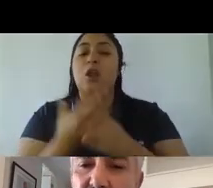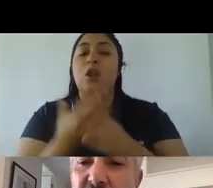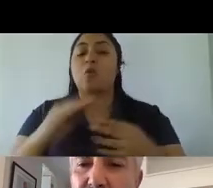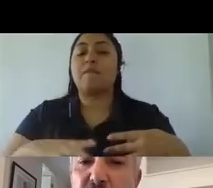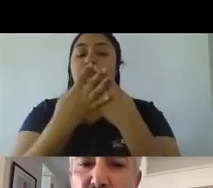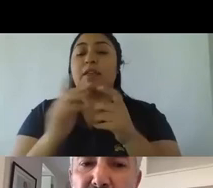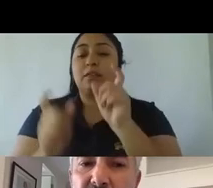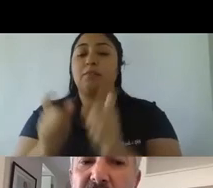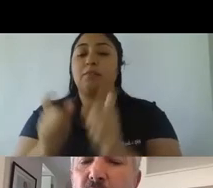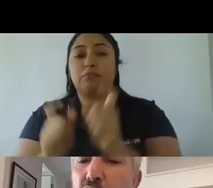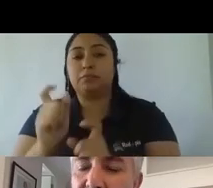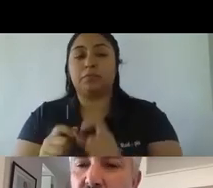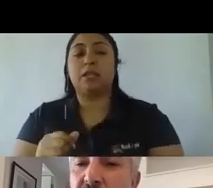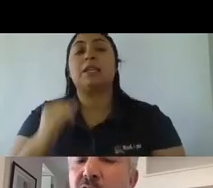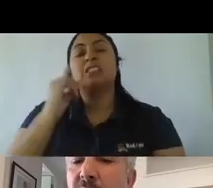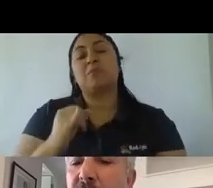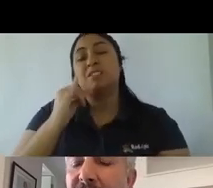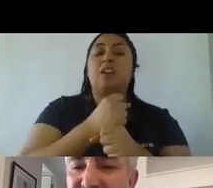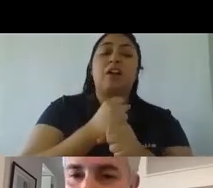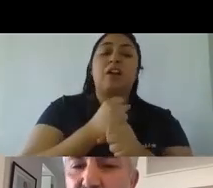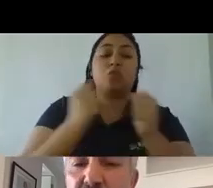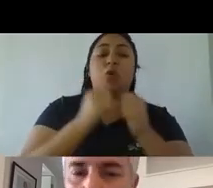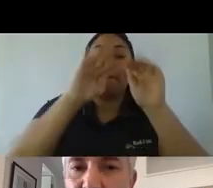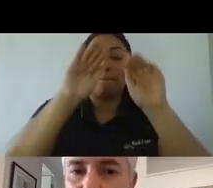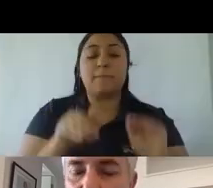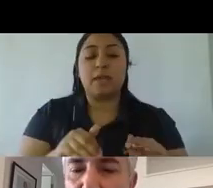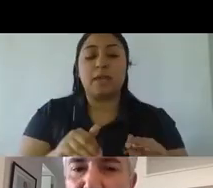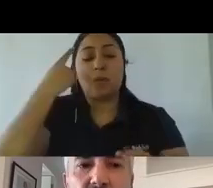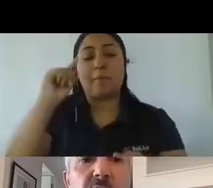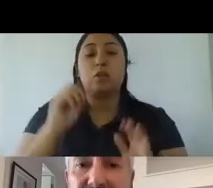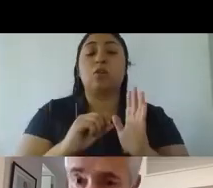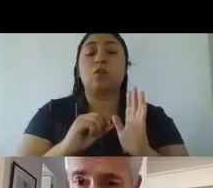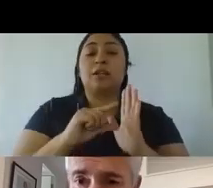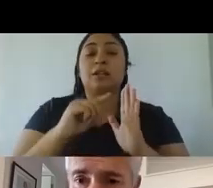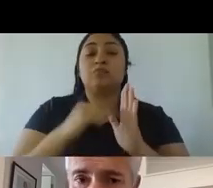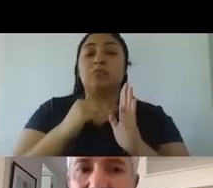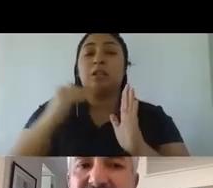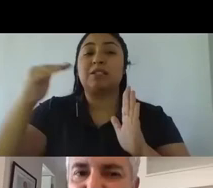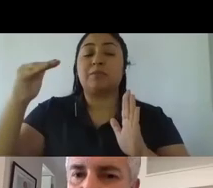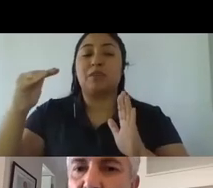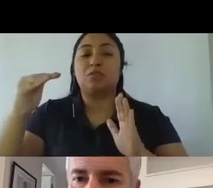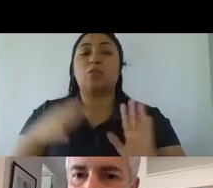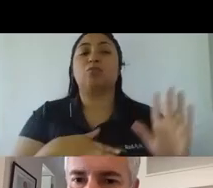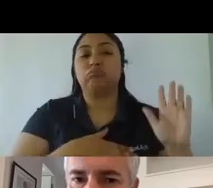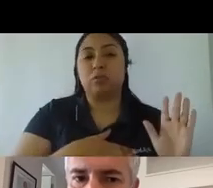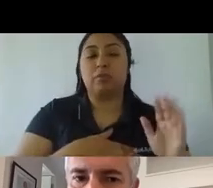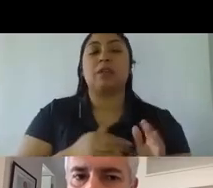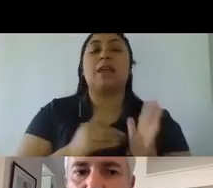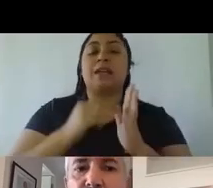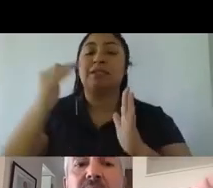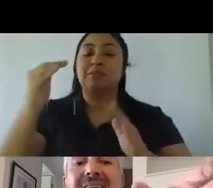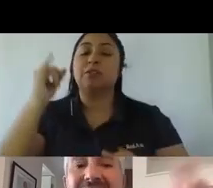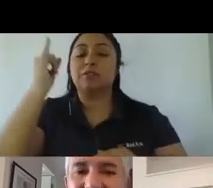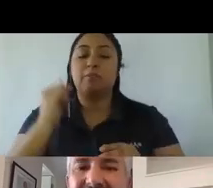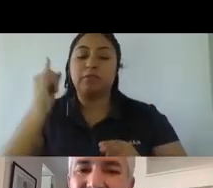trabajando siempre por los mismos y por lo tanto el crecimiento siempre va a estar comprometido de eso se trata el crecimiento siempre va a estar comprometido